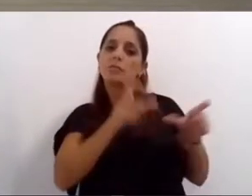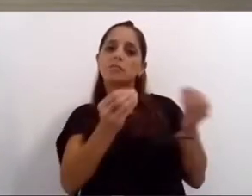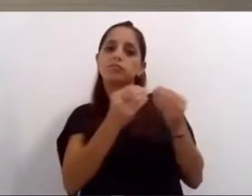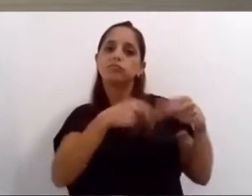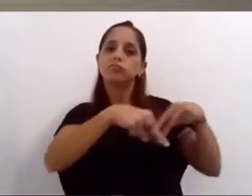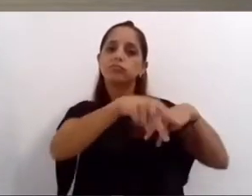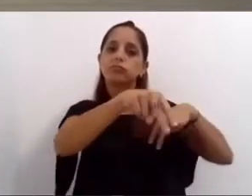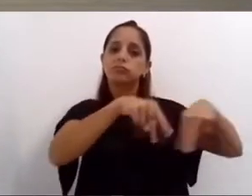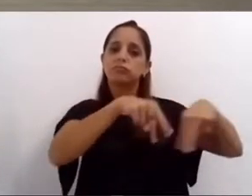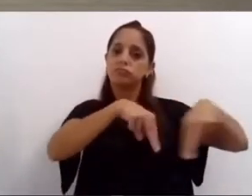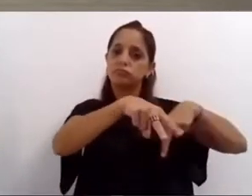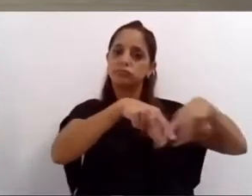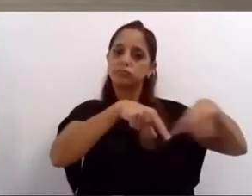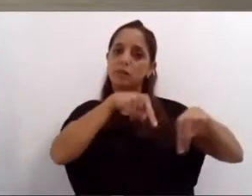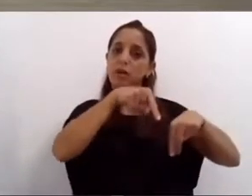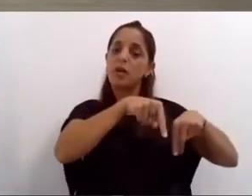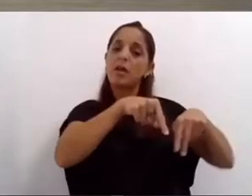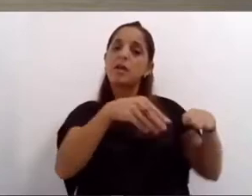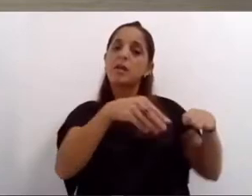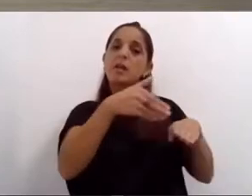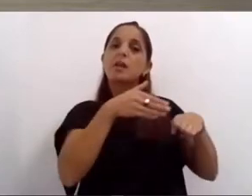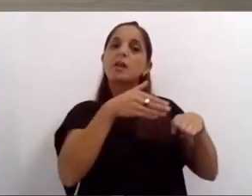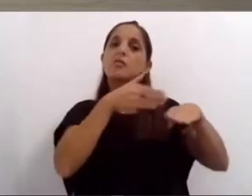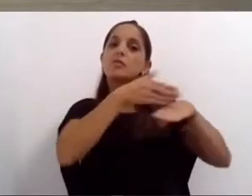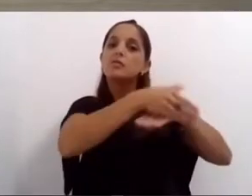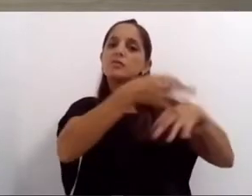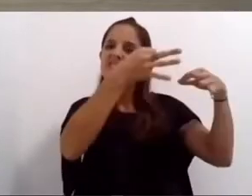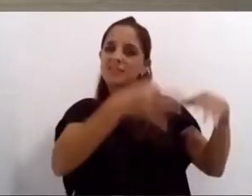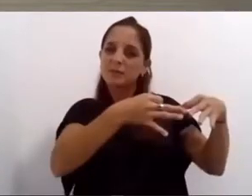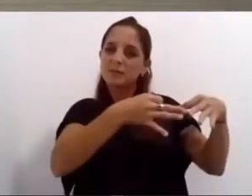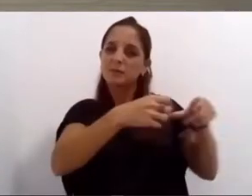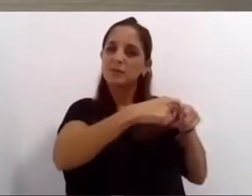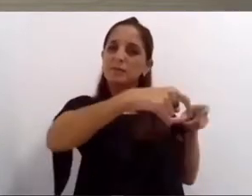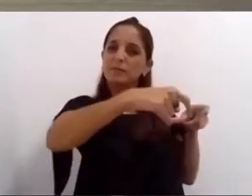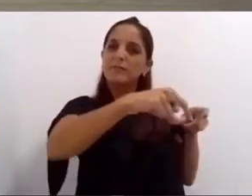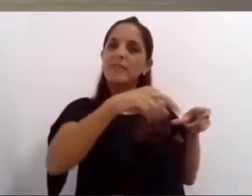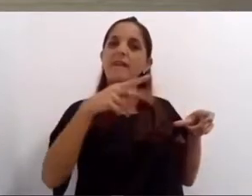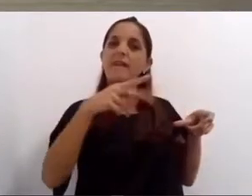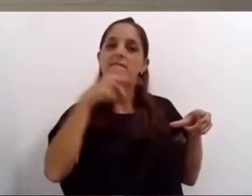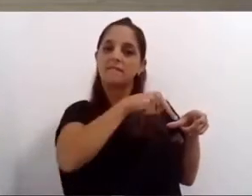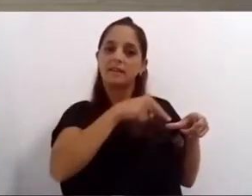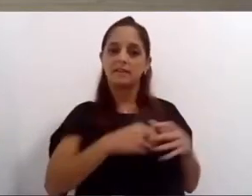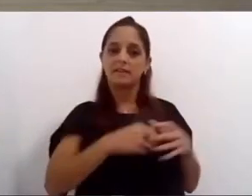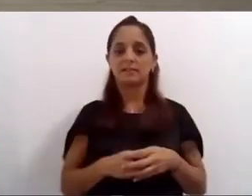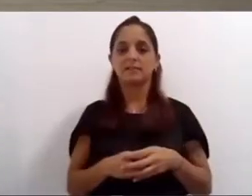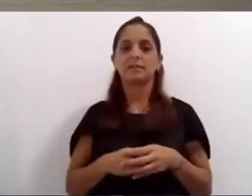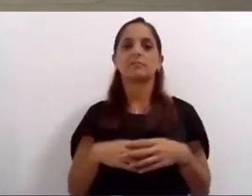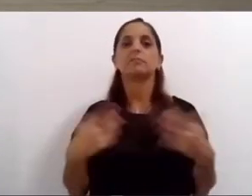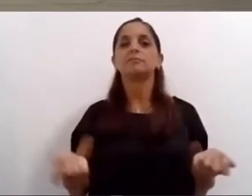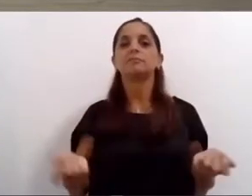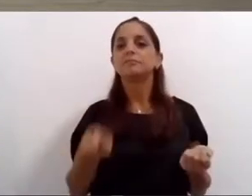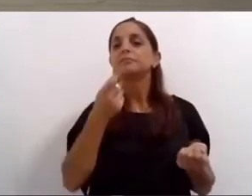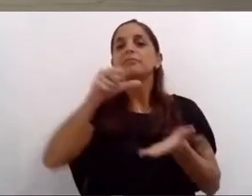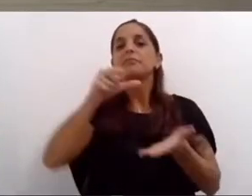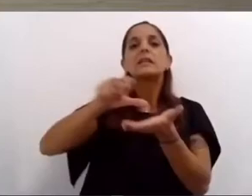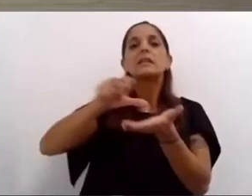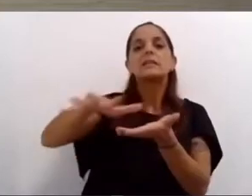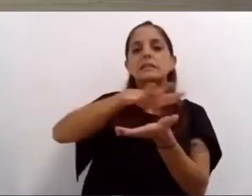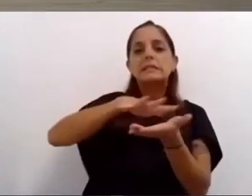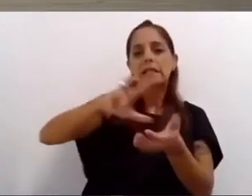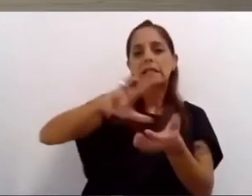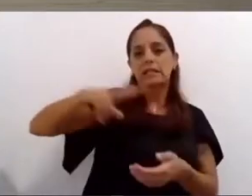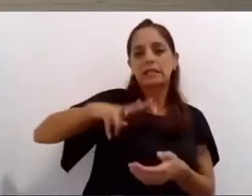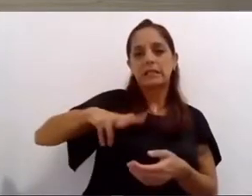personas Rioja en las esquinas con Moreno Italia y Roca Nueve de Julio Italia Moreno y San Luis San Juan y Nueve de Julio 3 de febrero